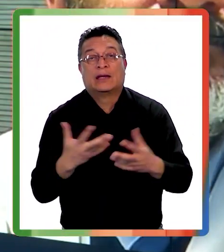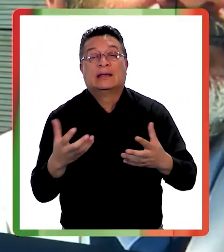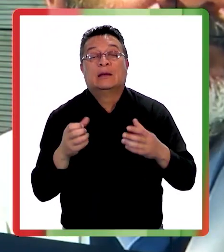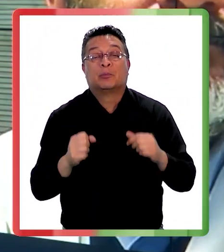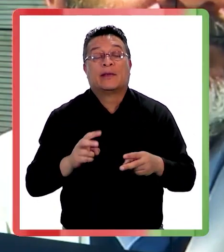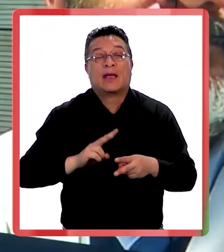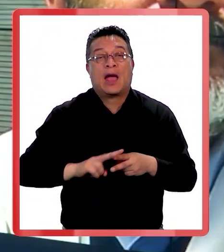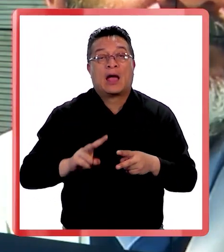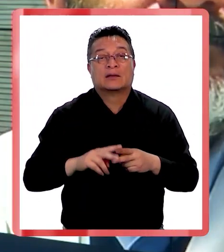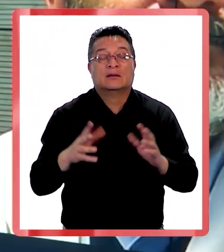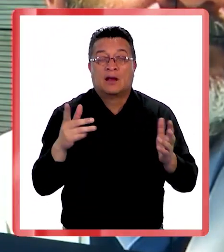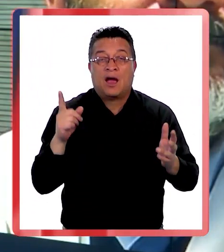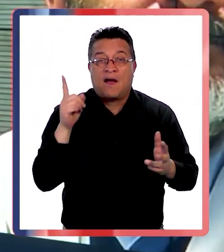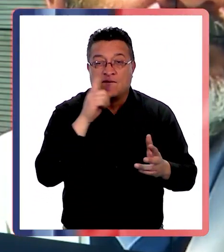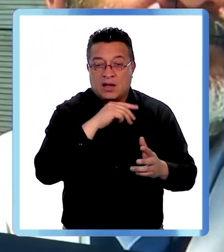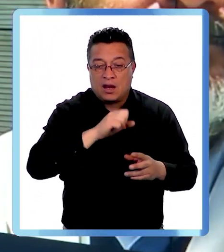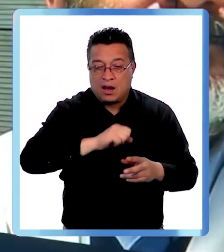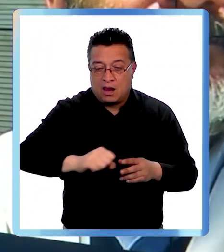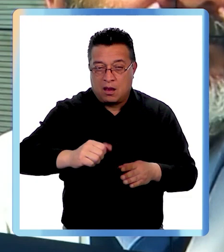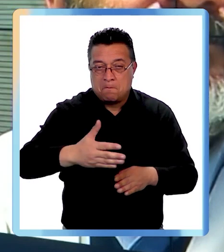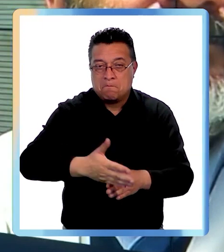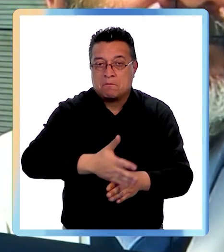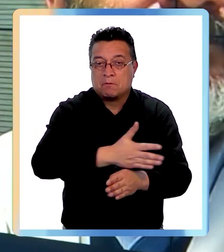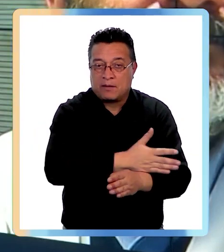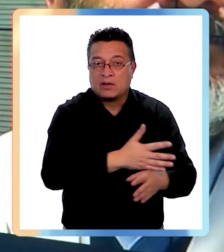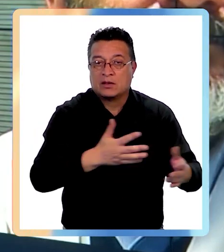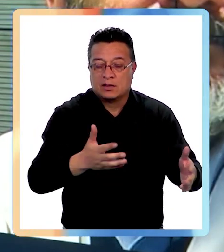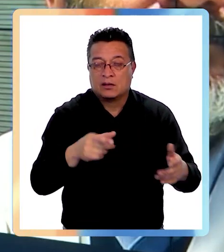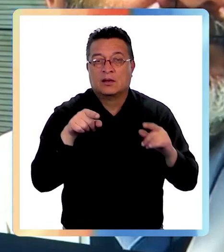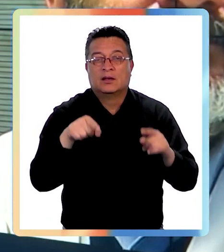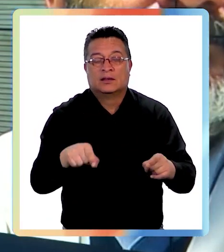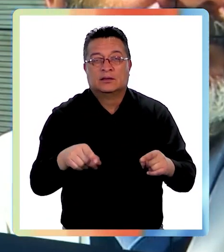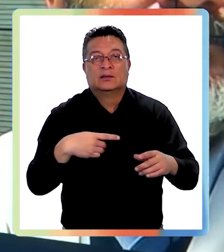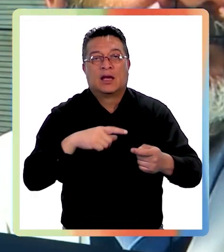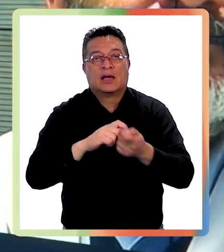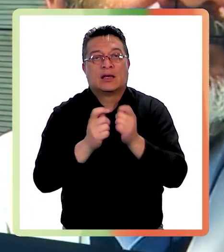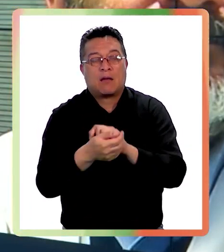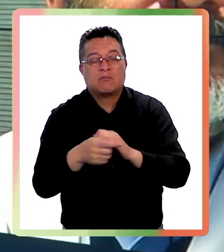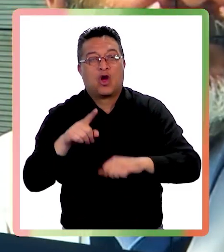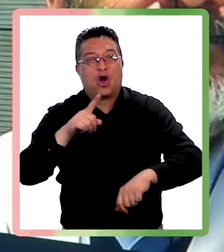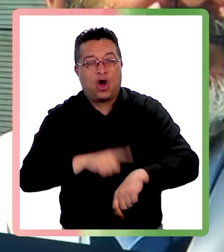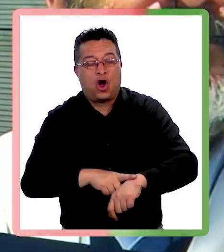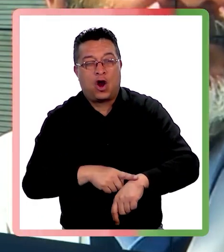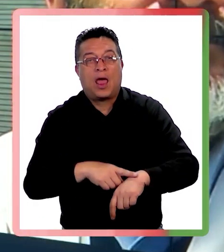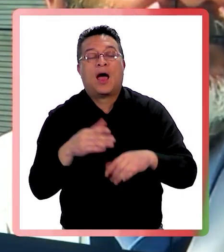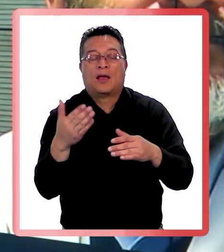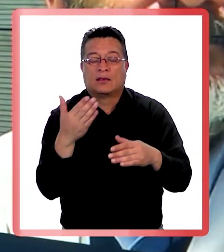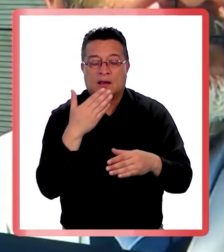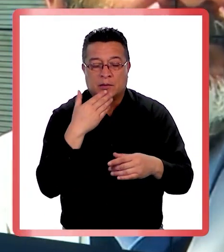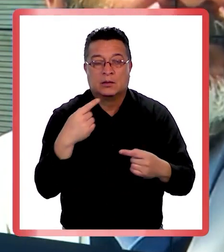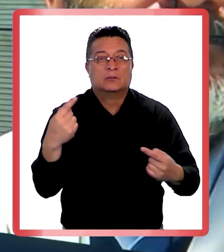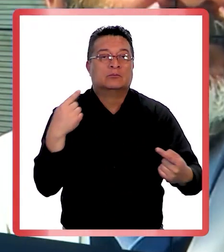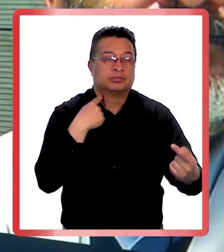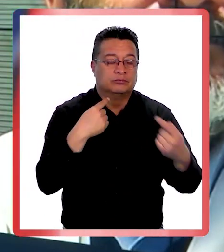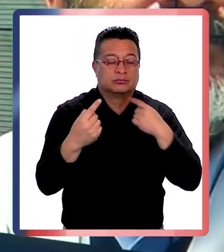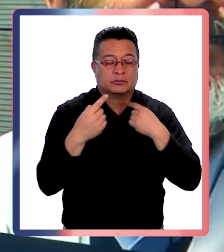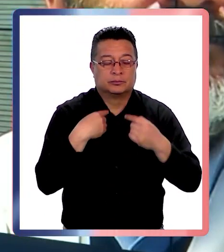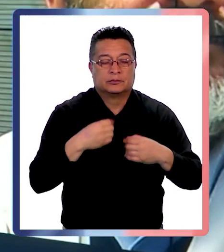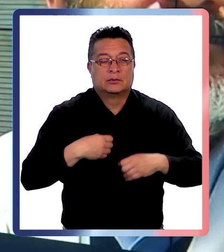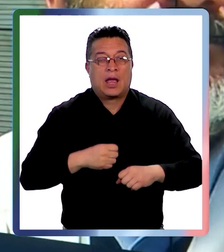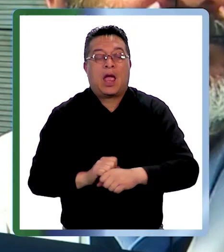podemos hacer para finalmente prevenir que la estación y el cambio de hora específicamente también nos afecte